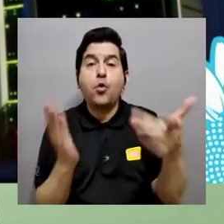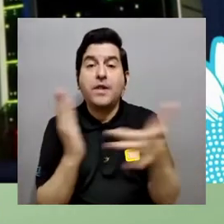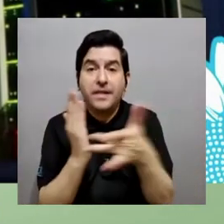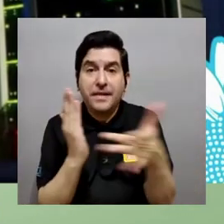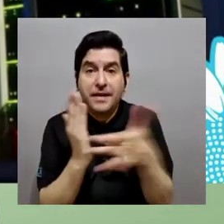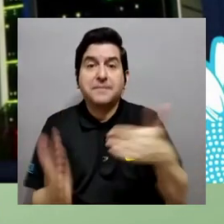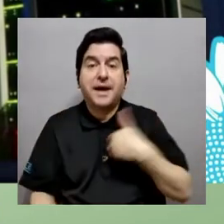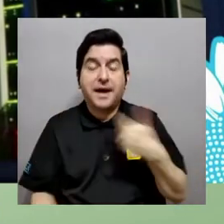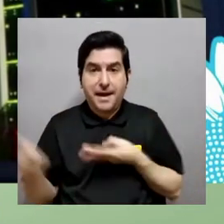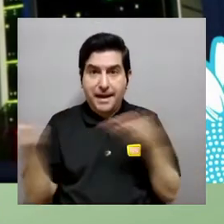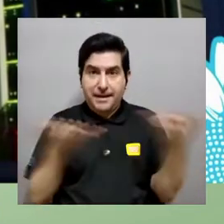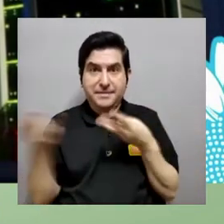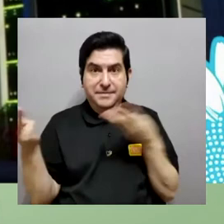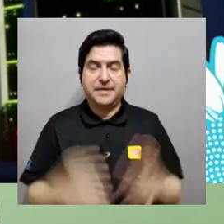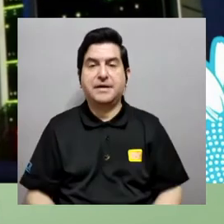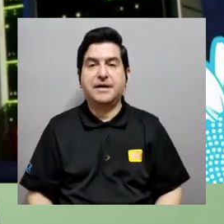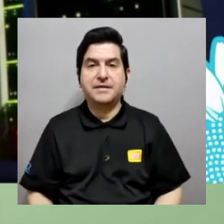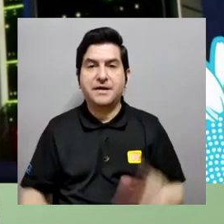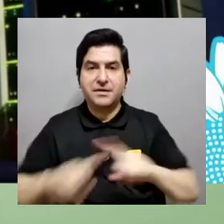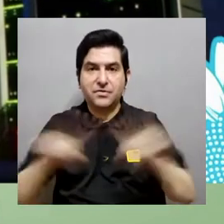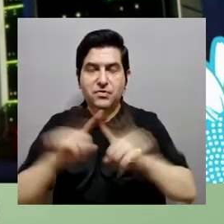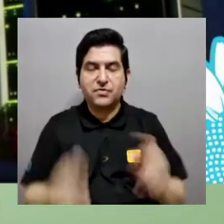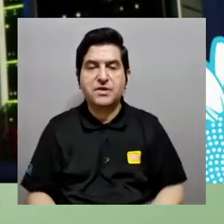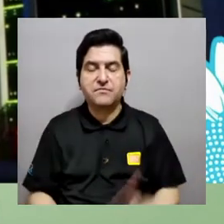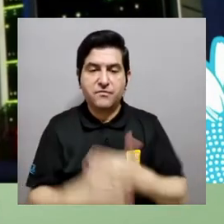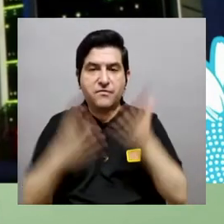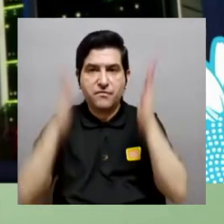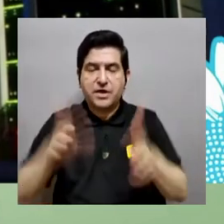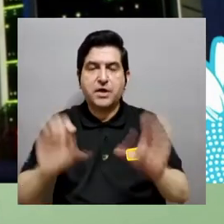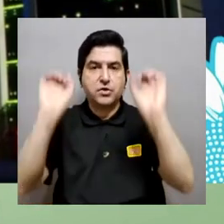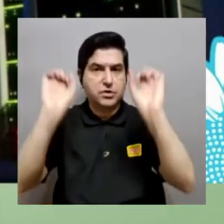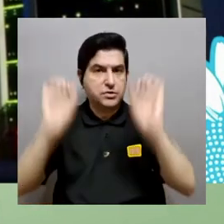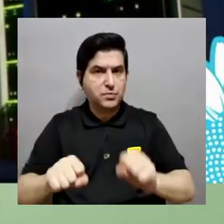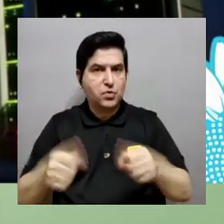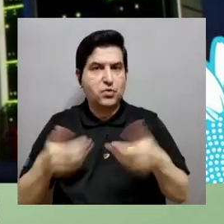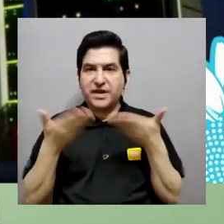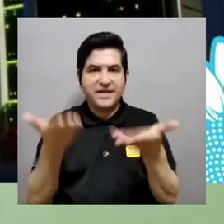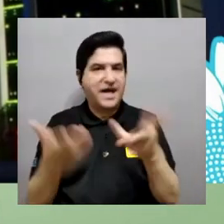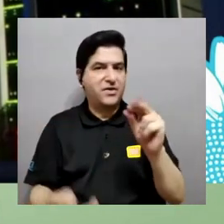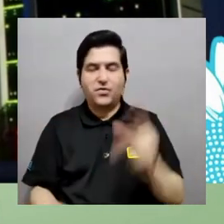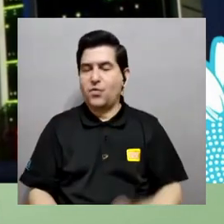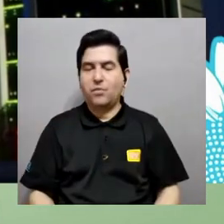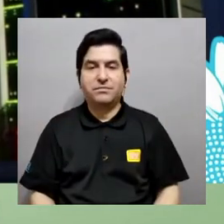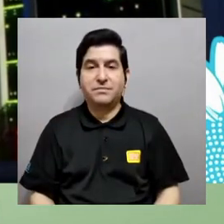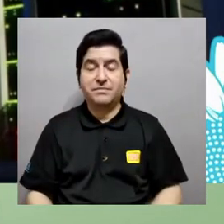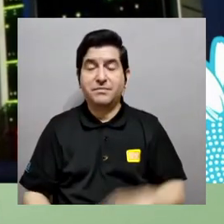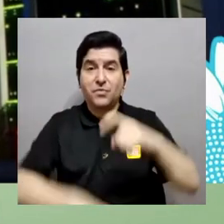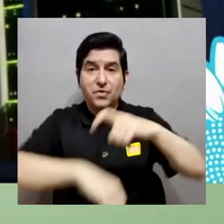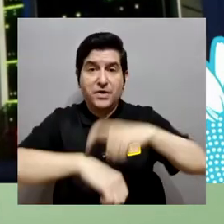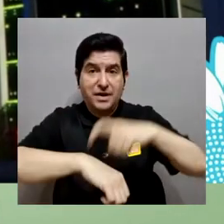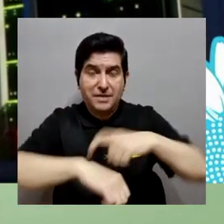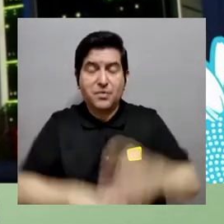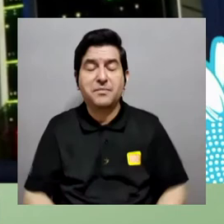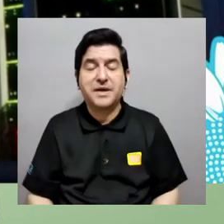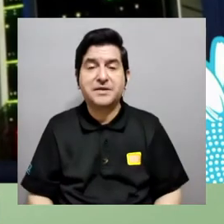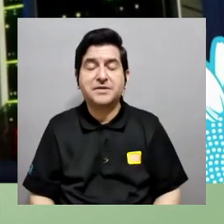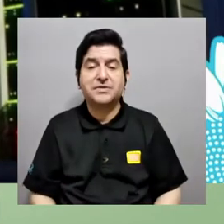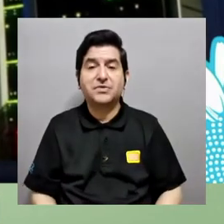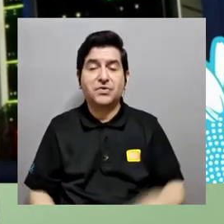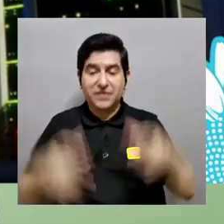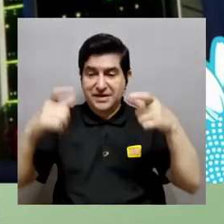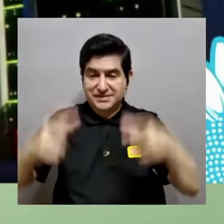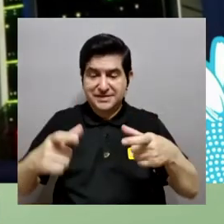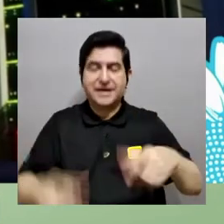también tecnología GPU y esto es una de las últimas tecnologías que existen en el mercado inclusive varios de los proveeros no lo pudieron dar